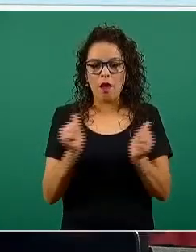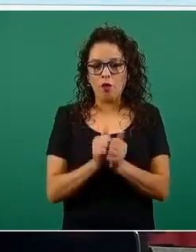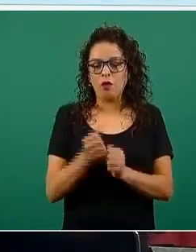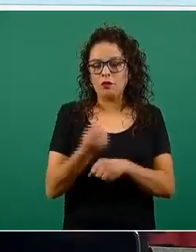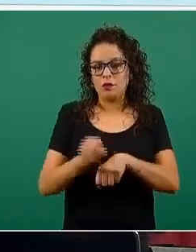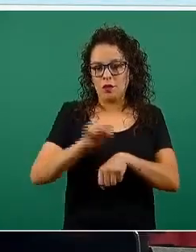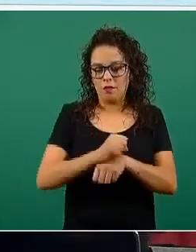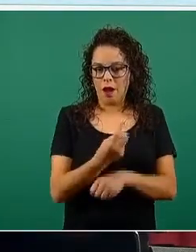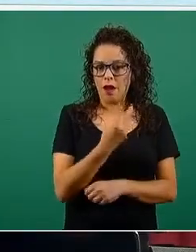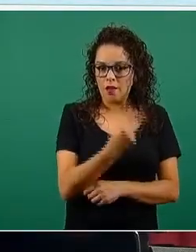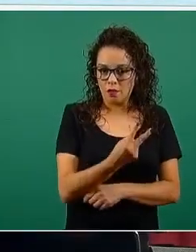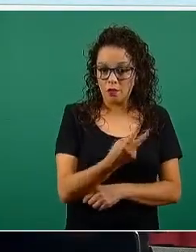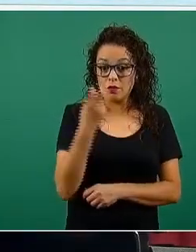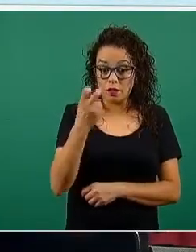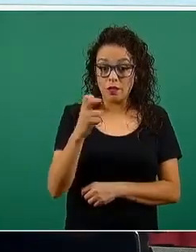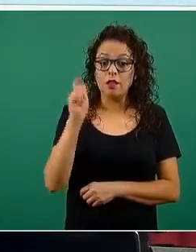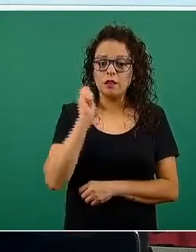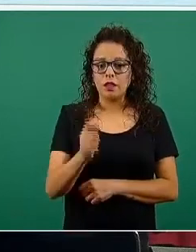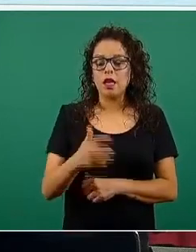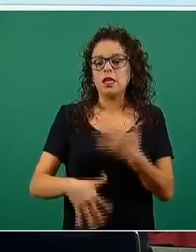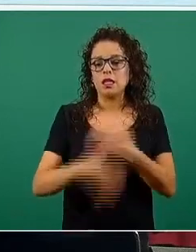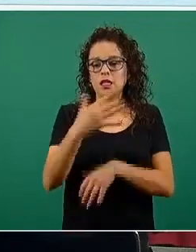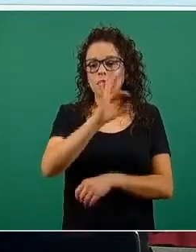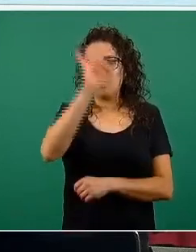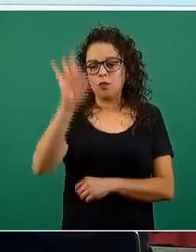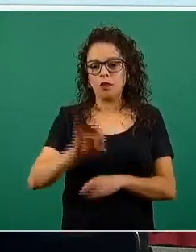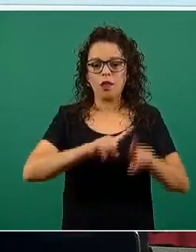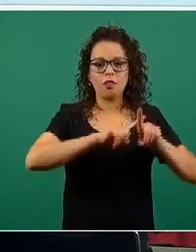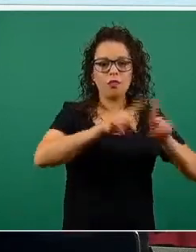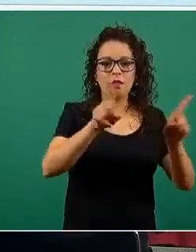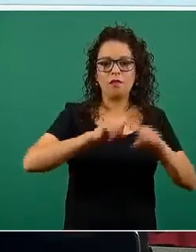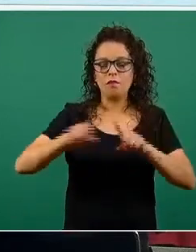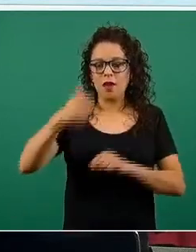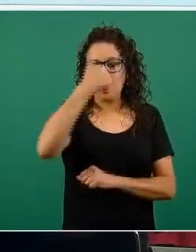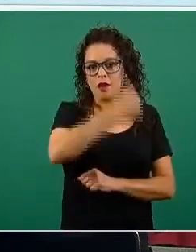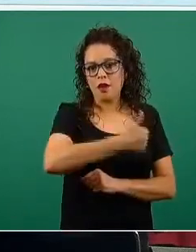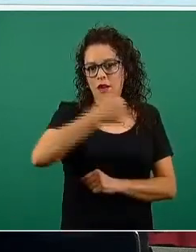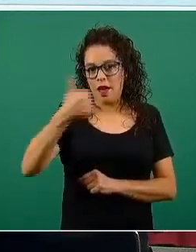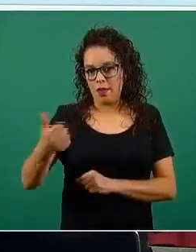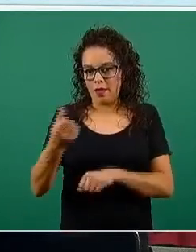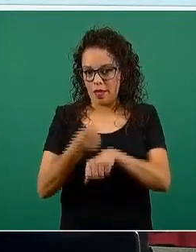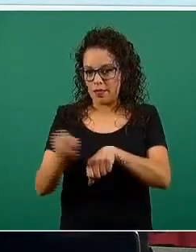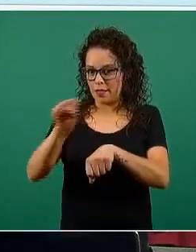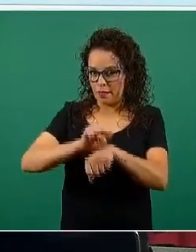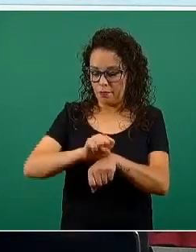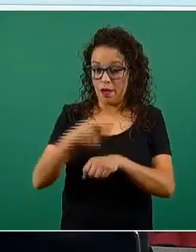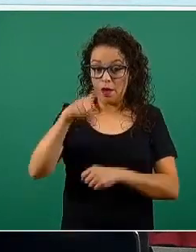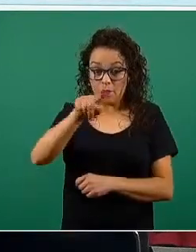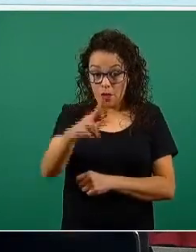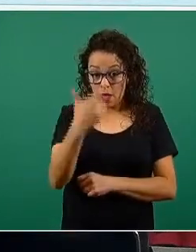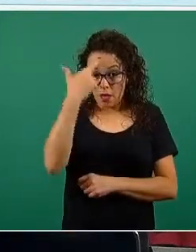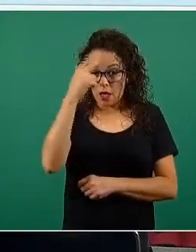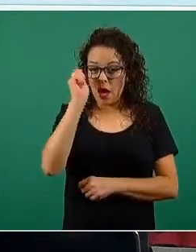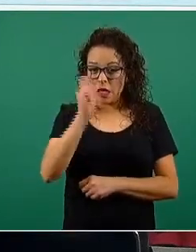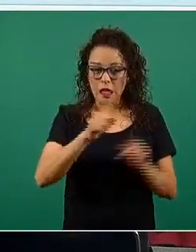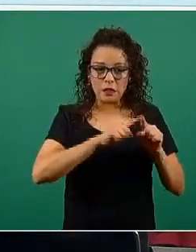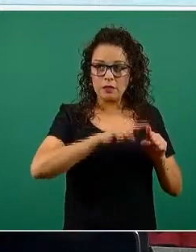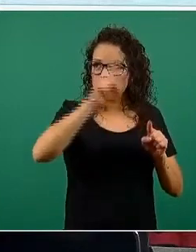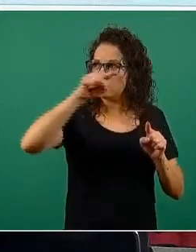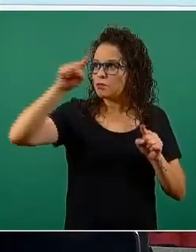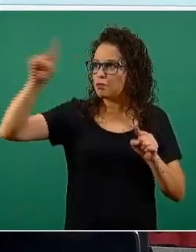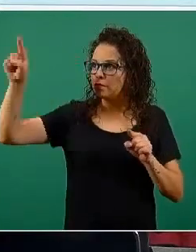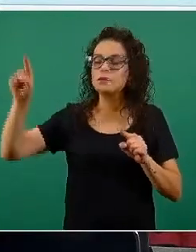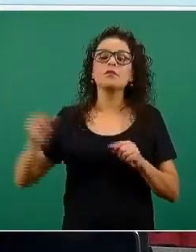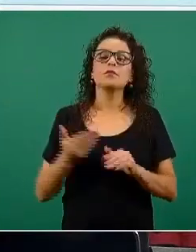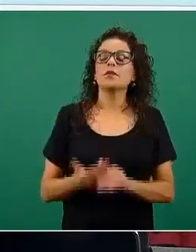descenso de 15% de diferencia. Sin embargo, recuerden que lo que se grafica es el día, es hace dos